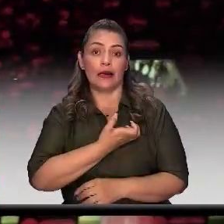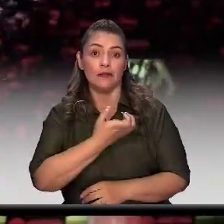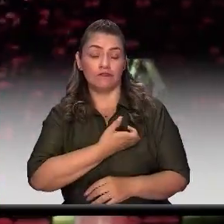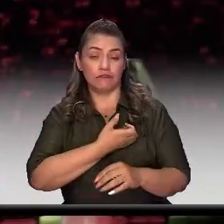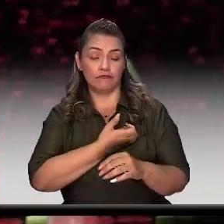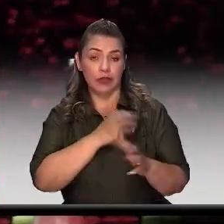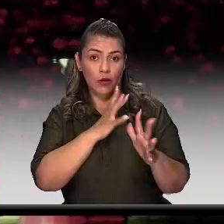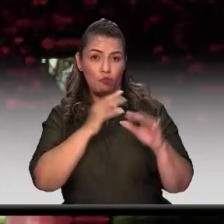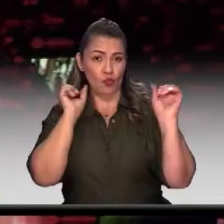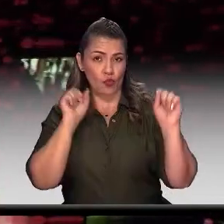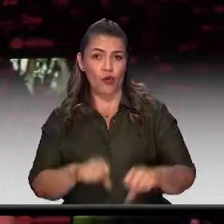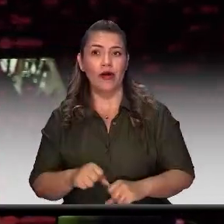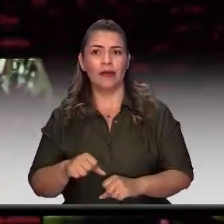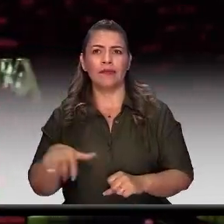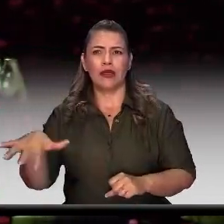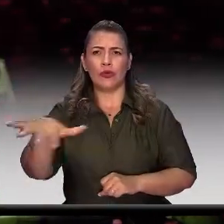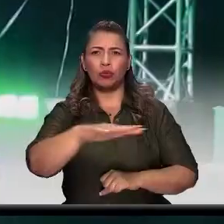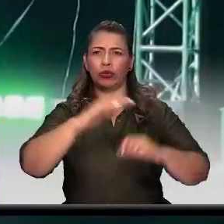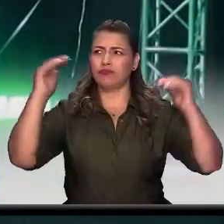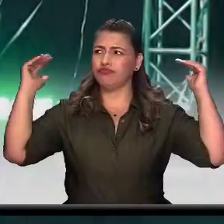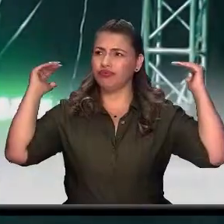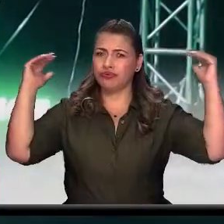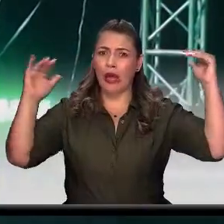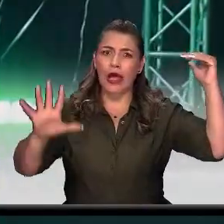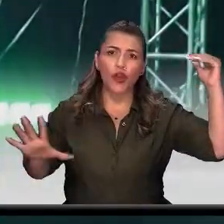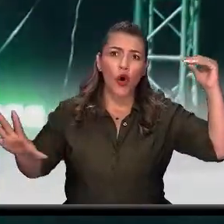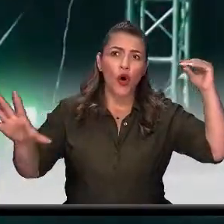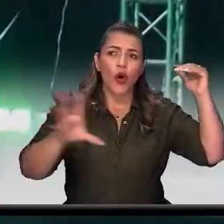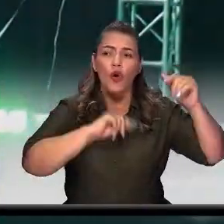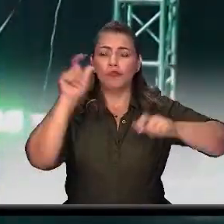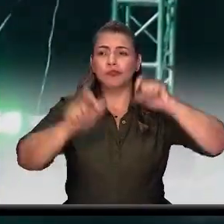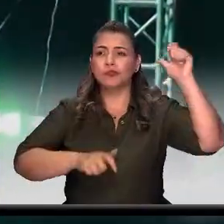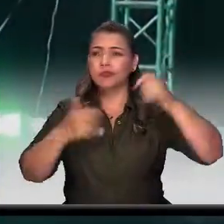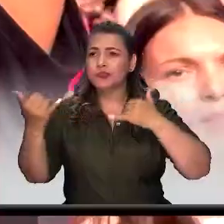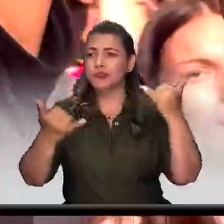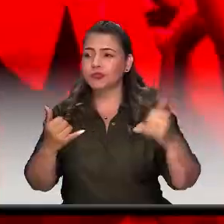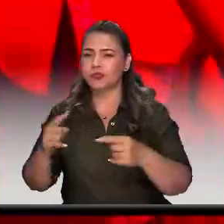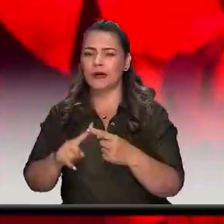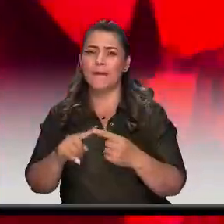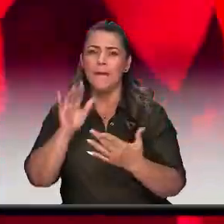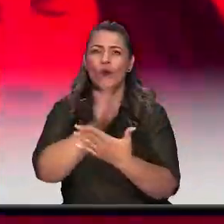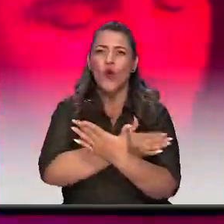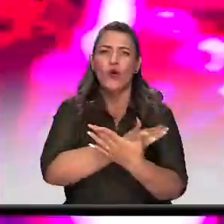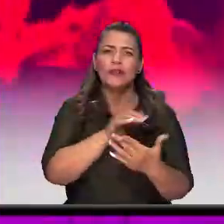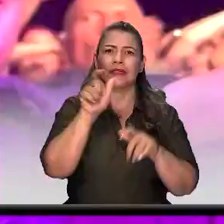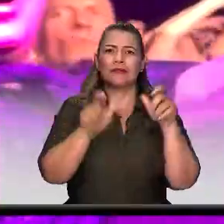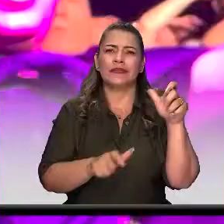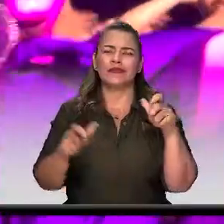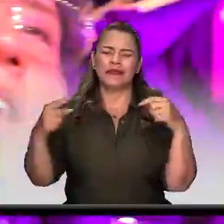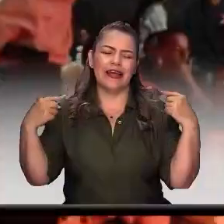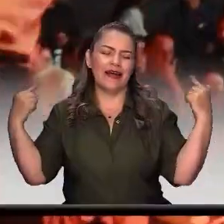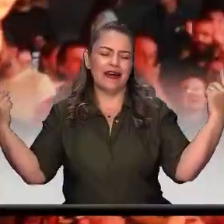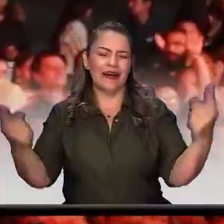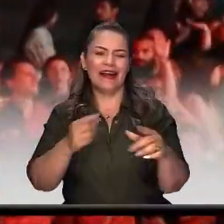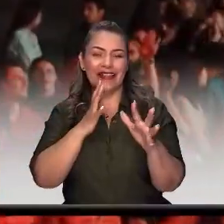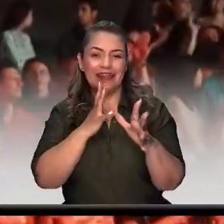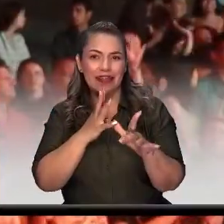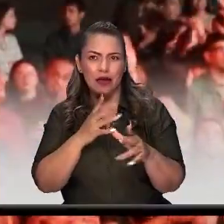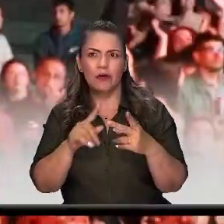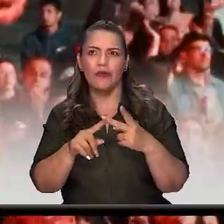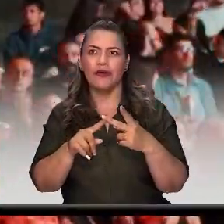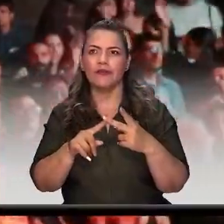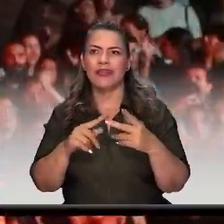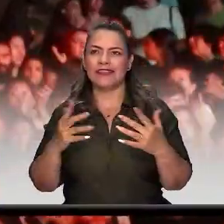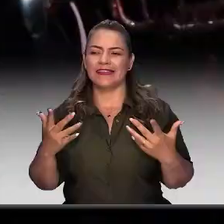un gran show con tarimas para todos los gustos, donde la música unió generaciones y demostró que Itagüí es una ciudad que celebra con